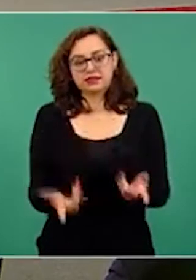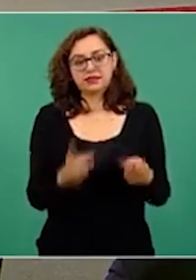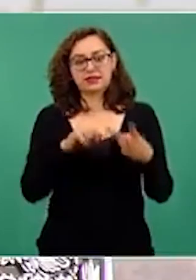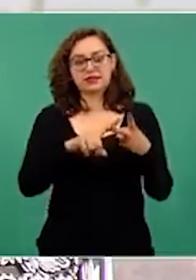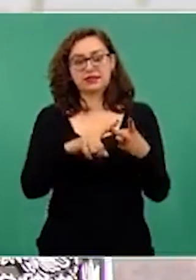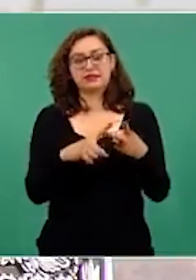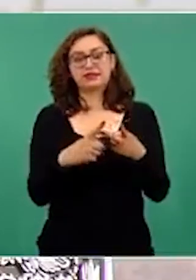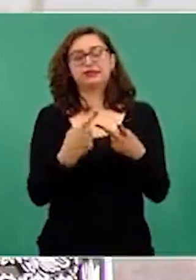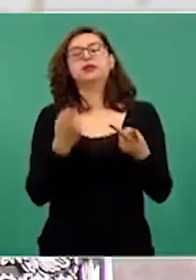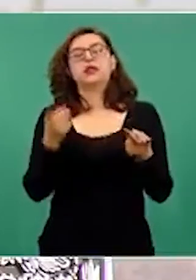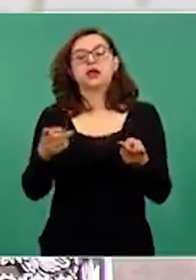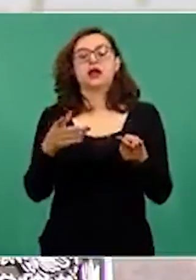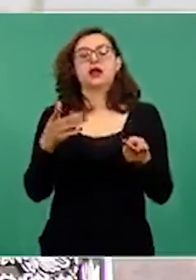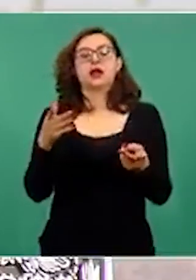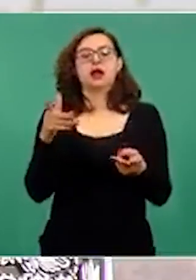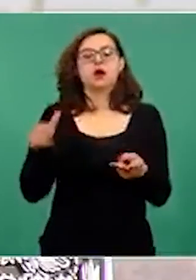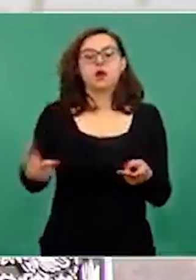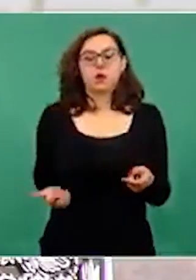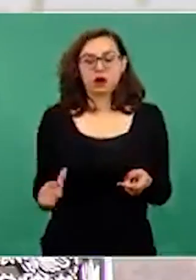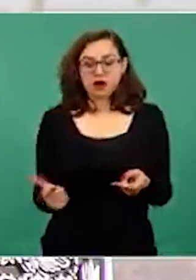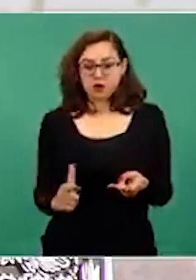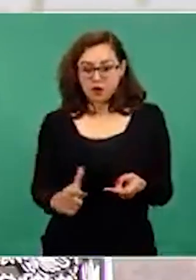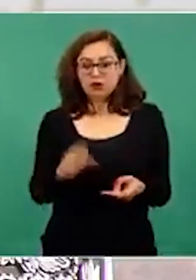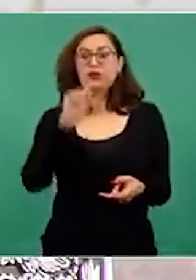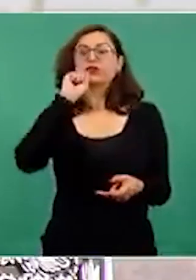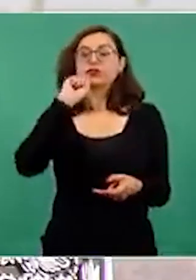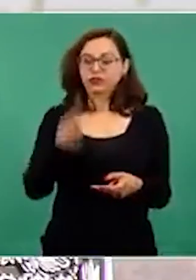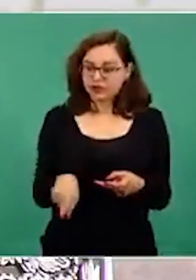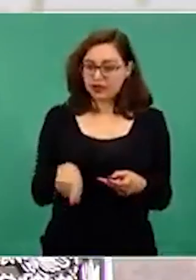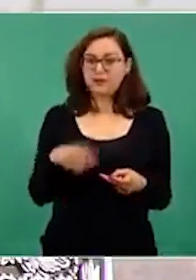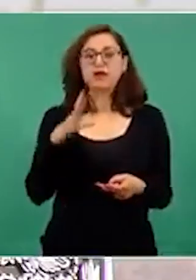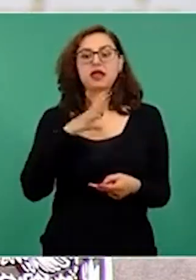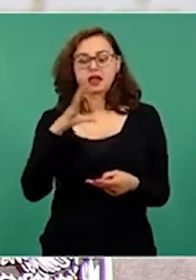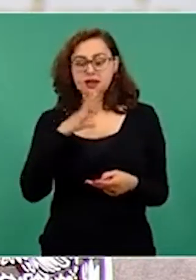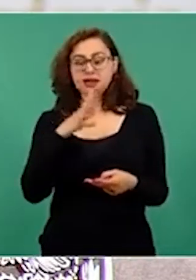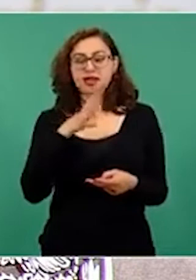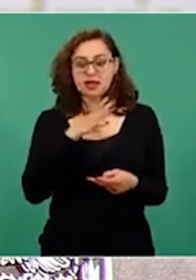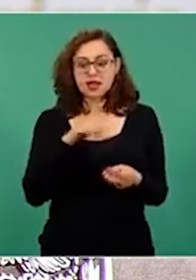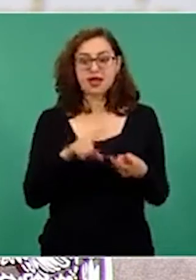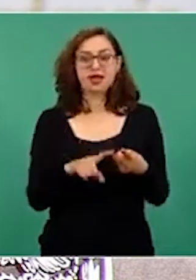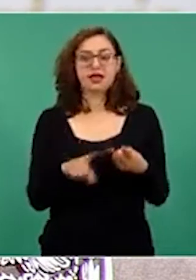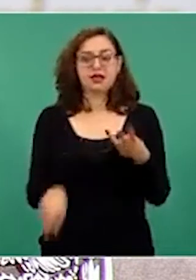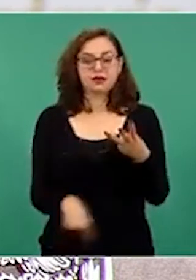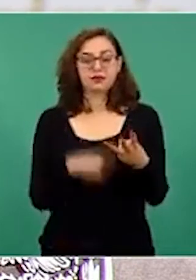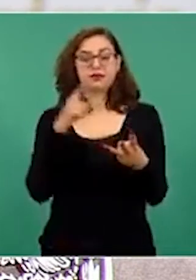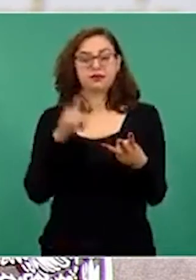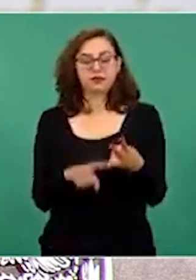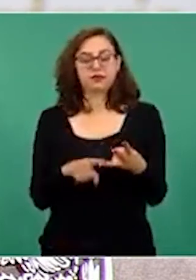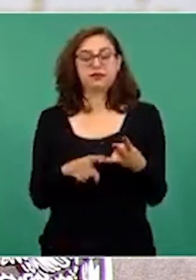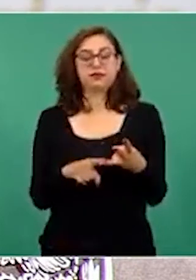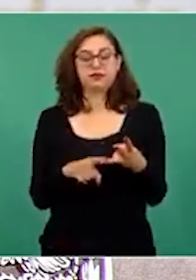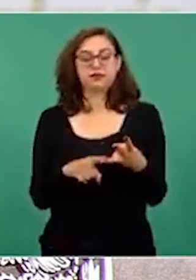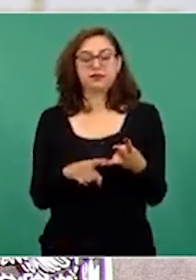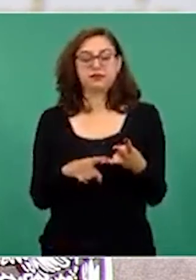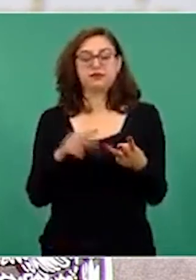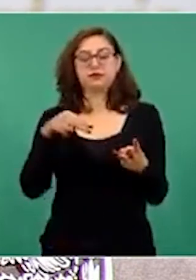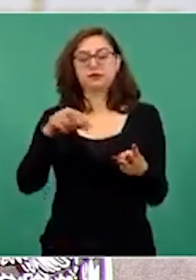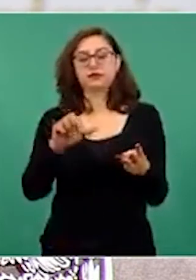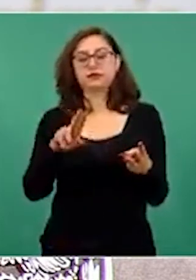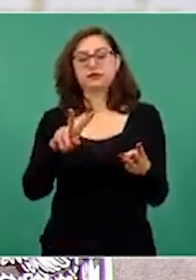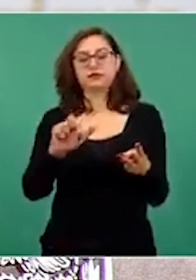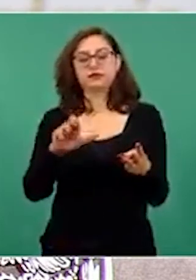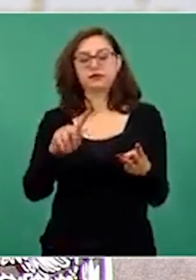casa en León de los Aldama en Guanajuato, que se vendió también en la alcaldía Cuauhtémoc, al departamento en Arbarte,